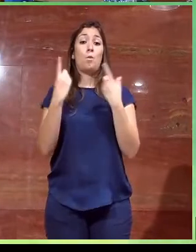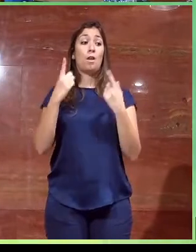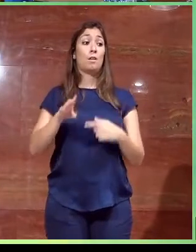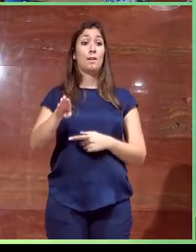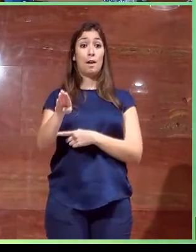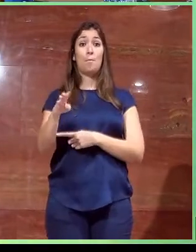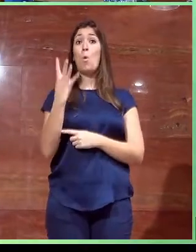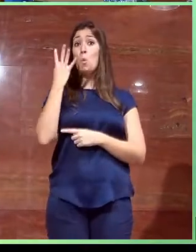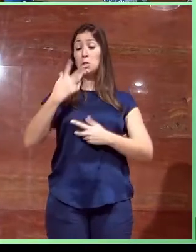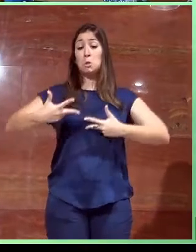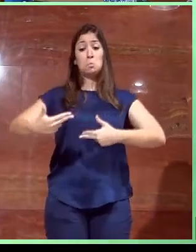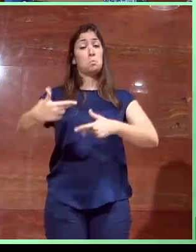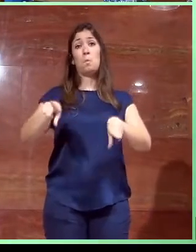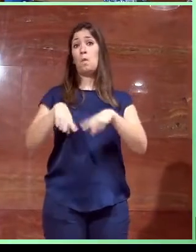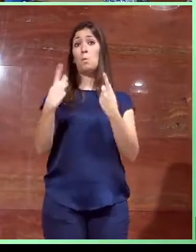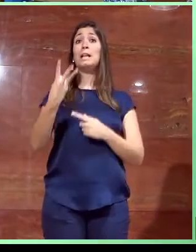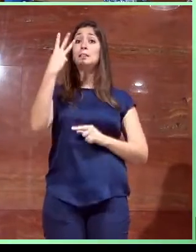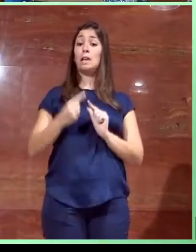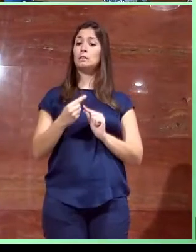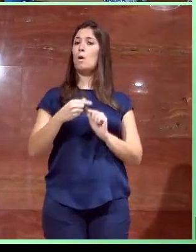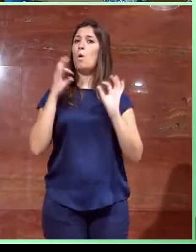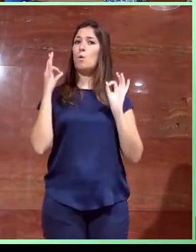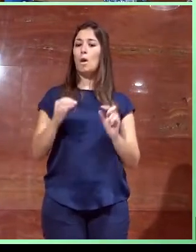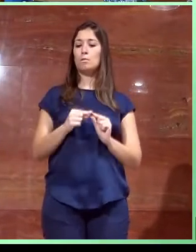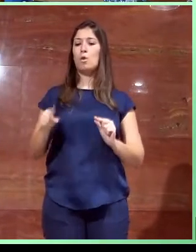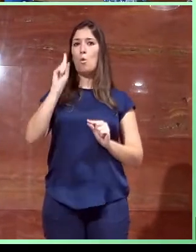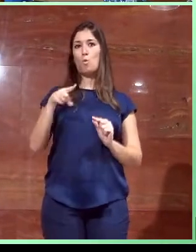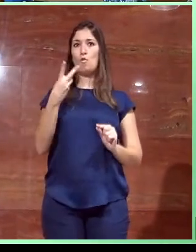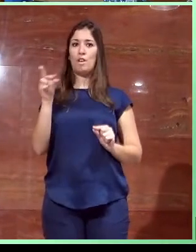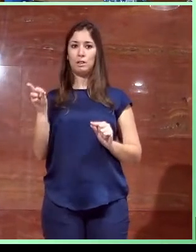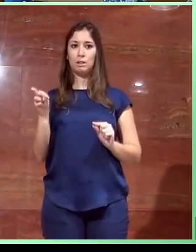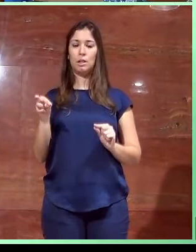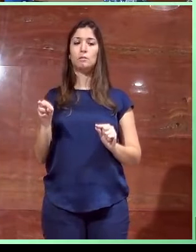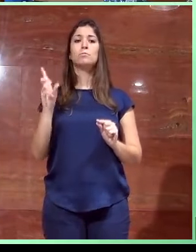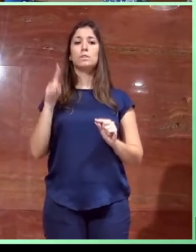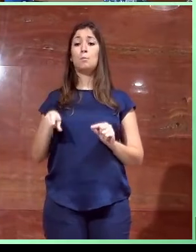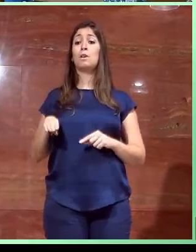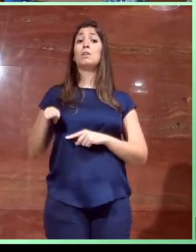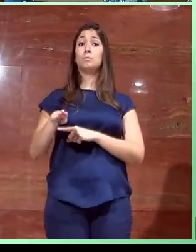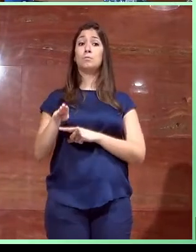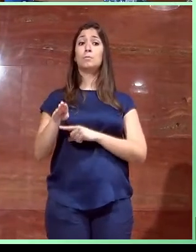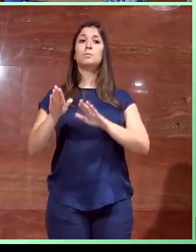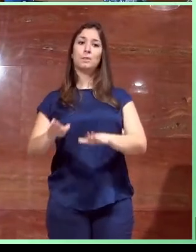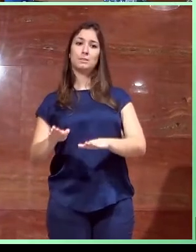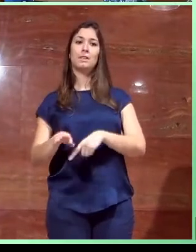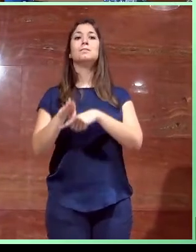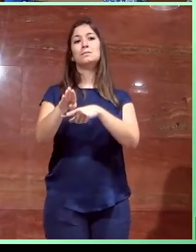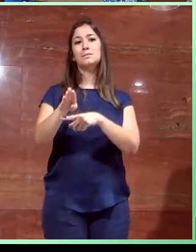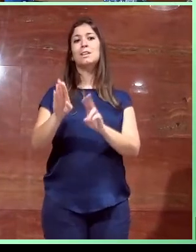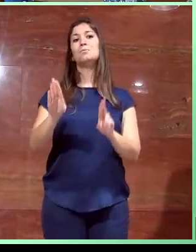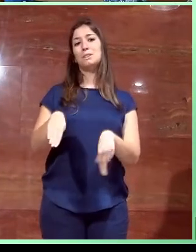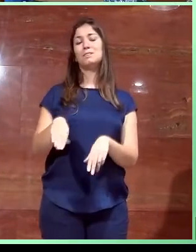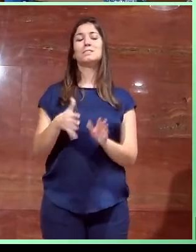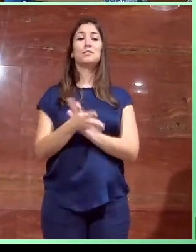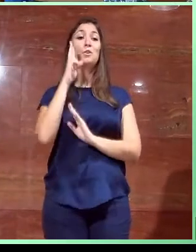cuatro tramos, tres de la misma longitud, un ancho de 1,20 y descansillos intermedios, ¿no? La zona coloreada que